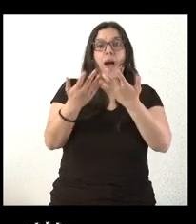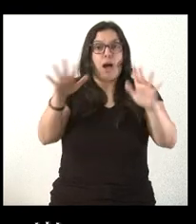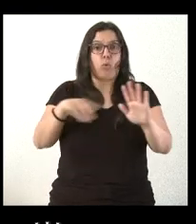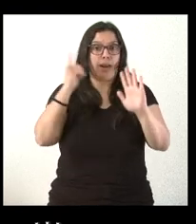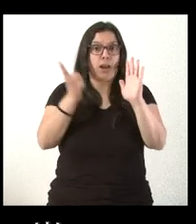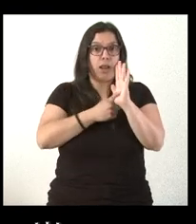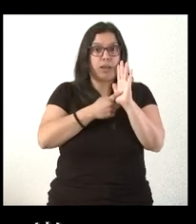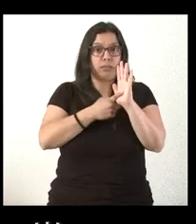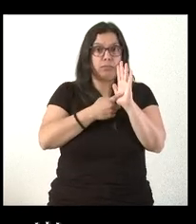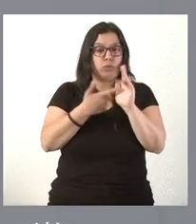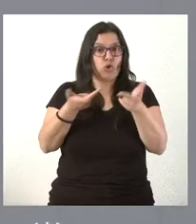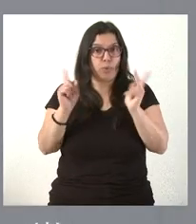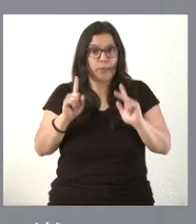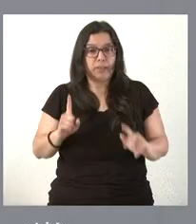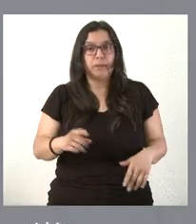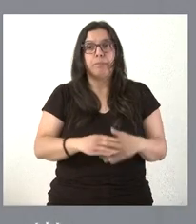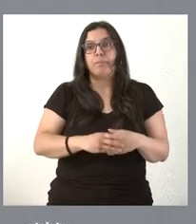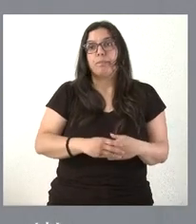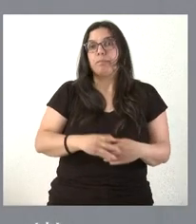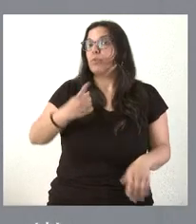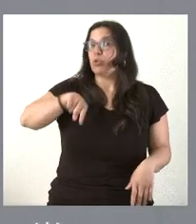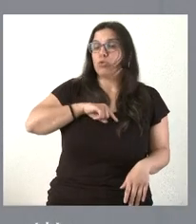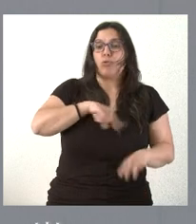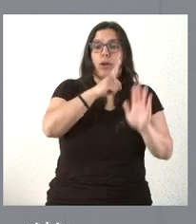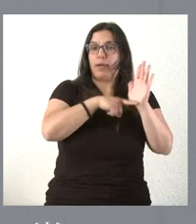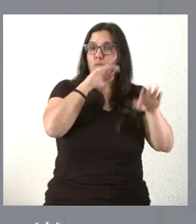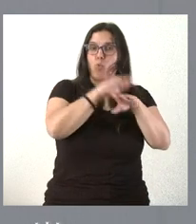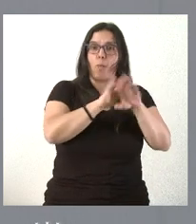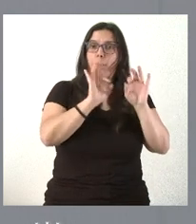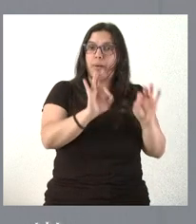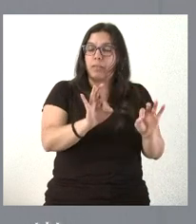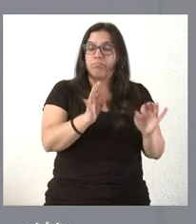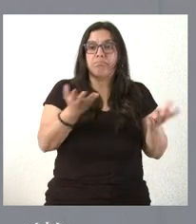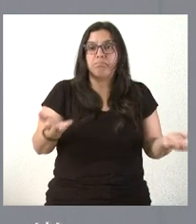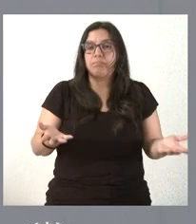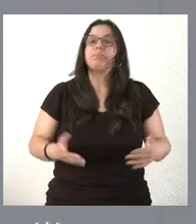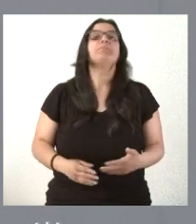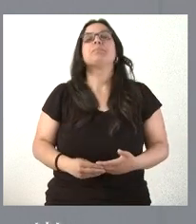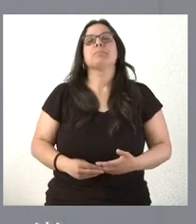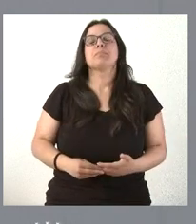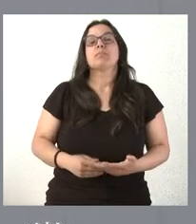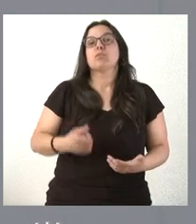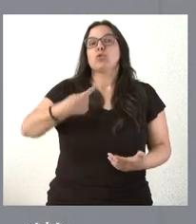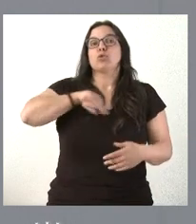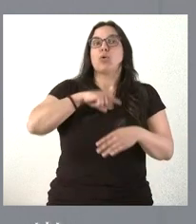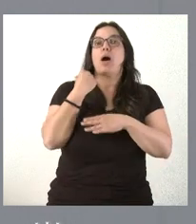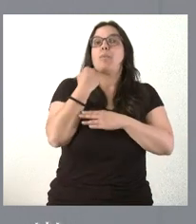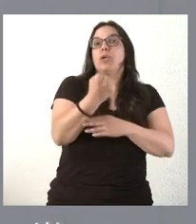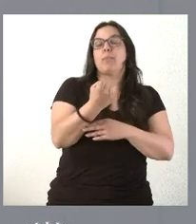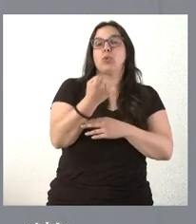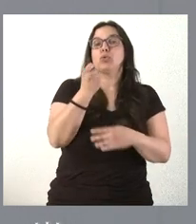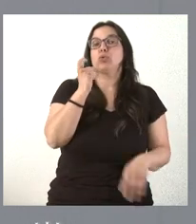segregando alumnos. Nosotros cumplimos la ley, nosotros solo apoyamos a los